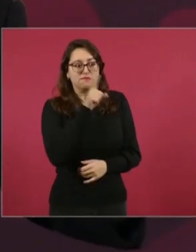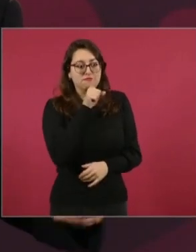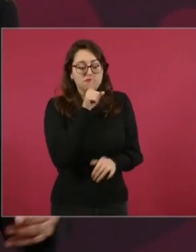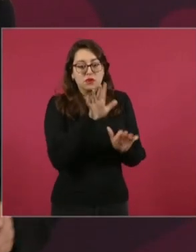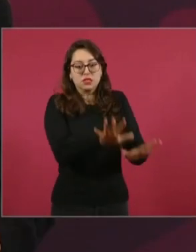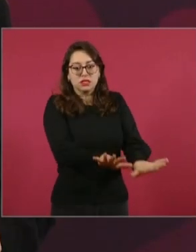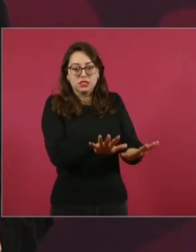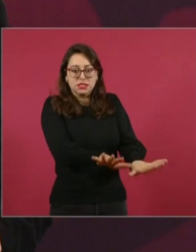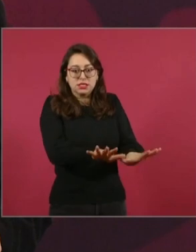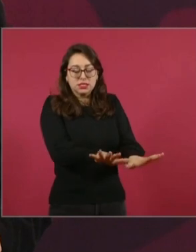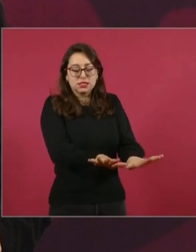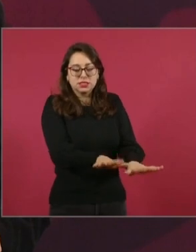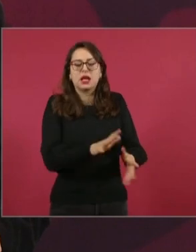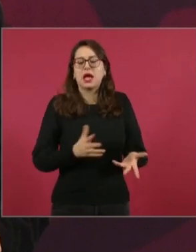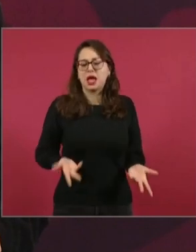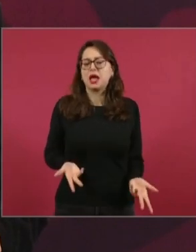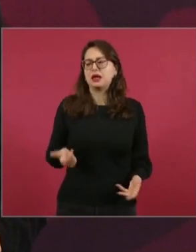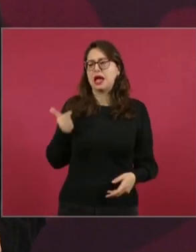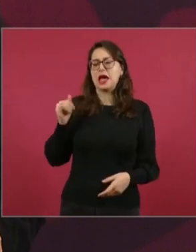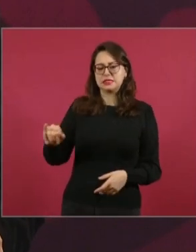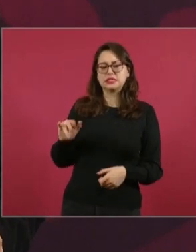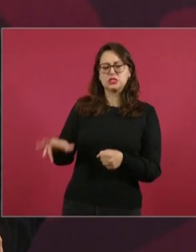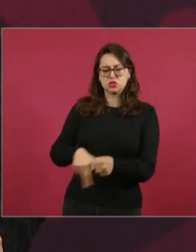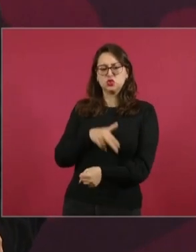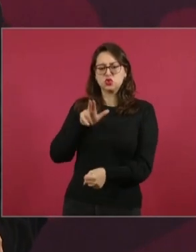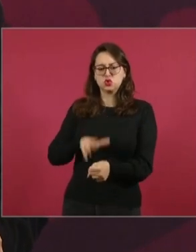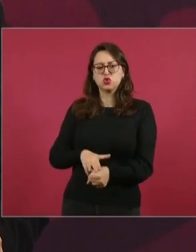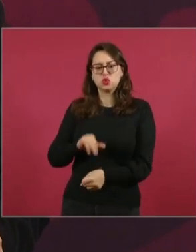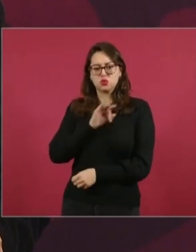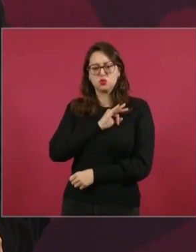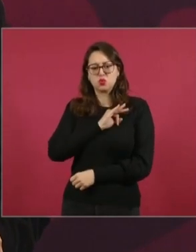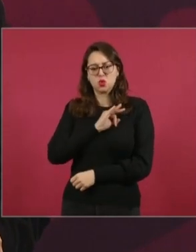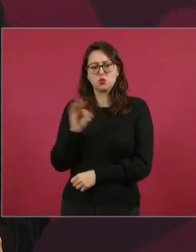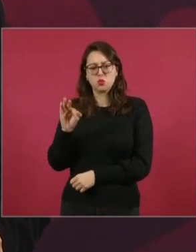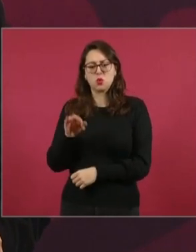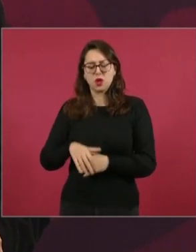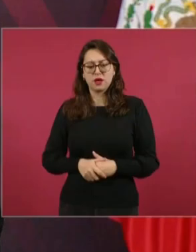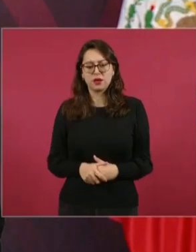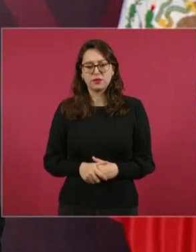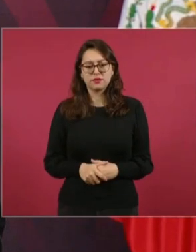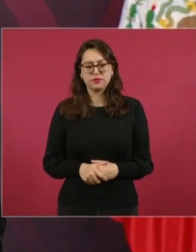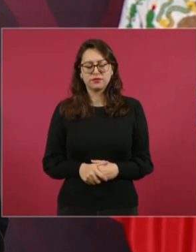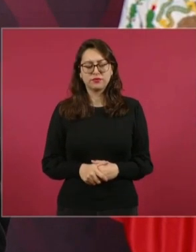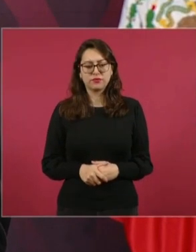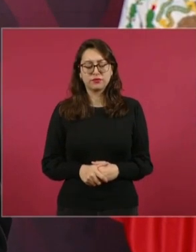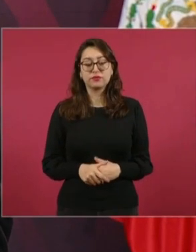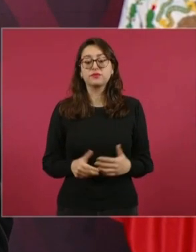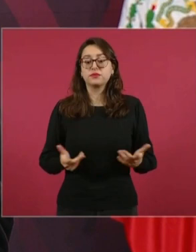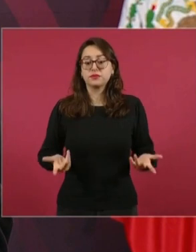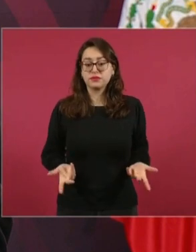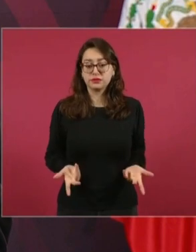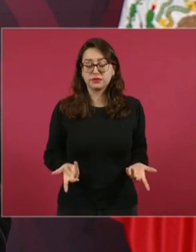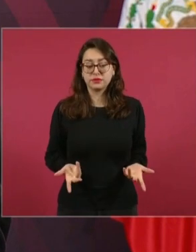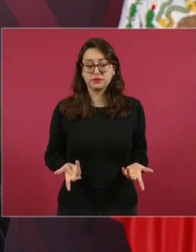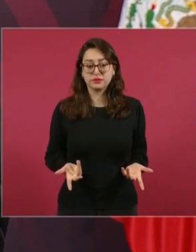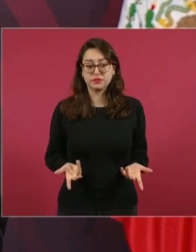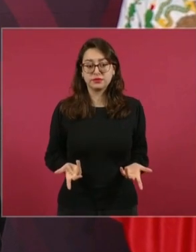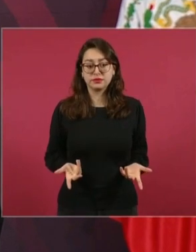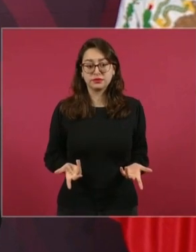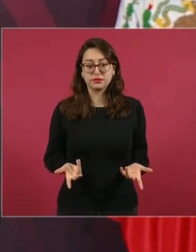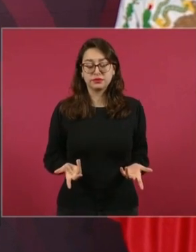de chantajistas, de ese tipo de